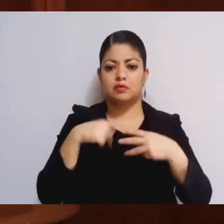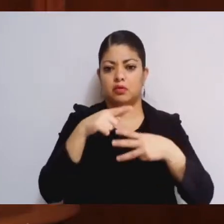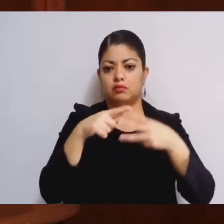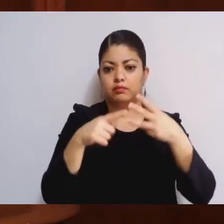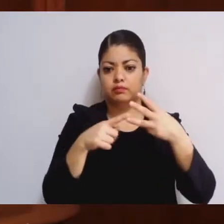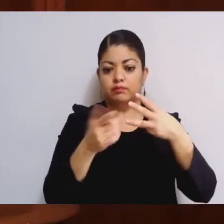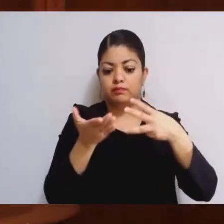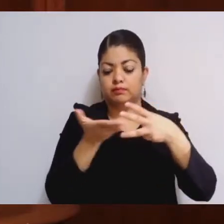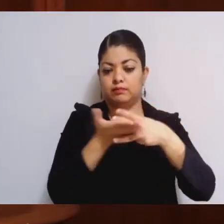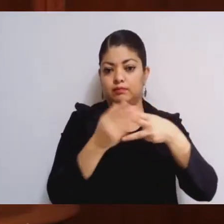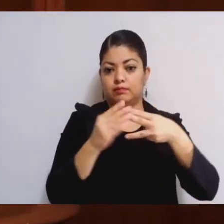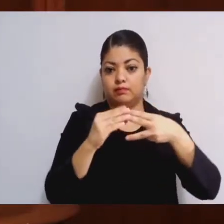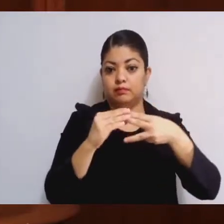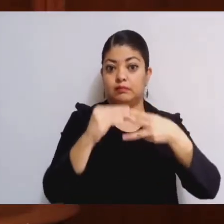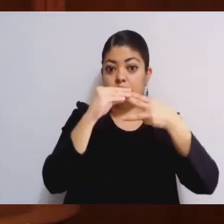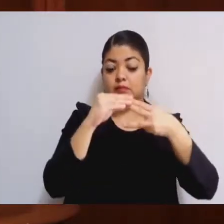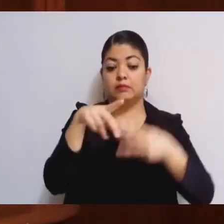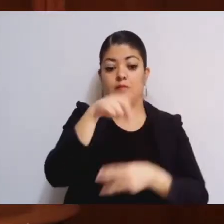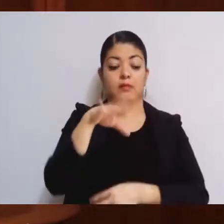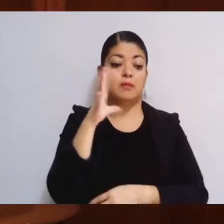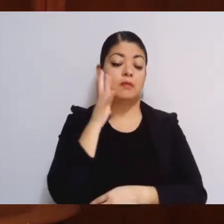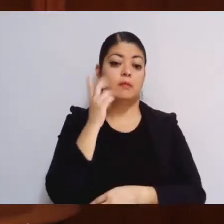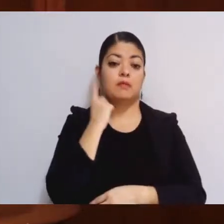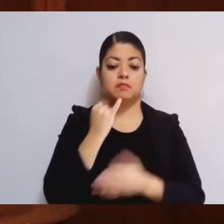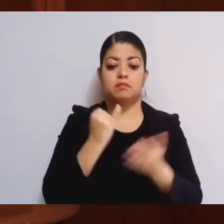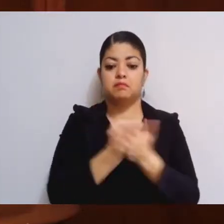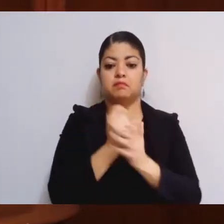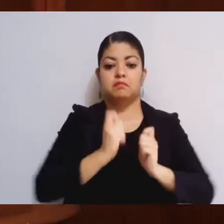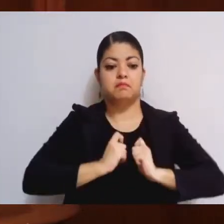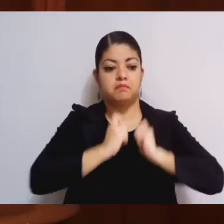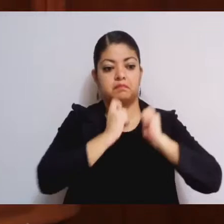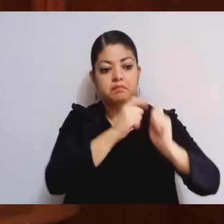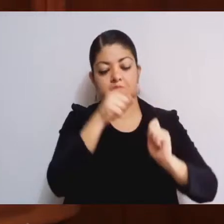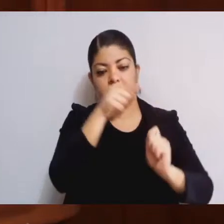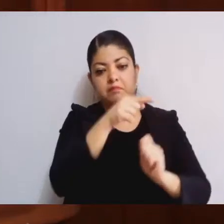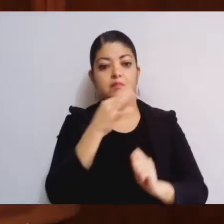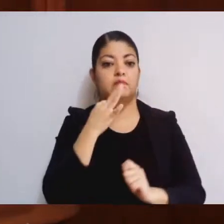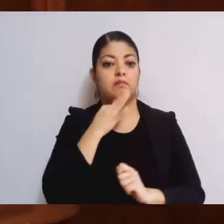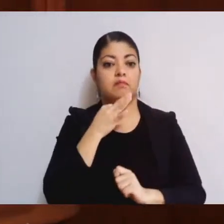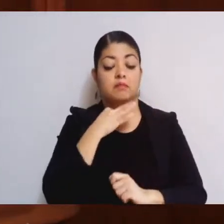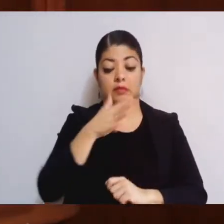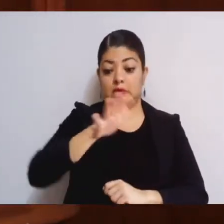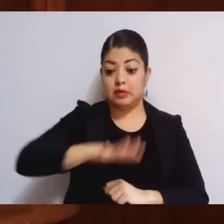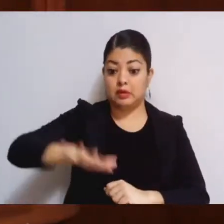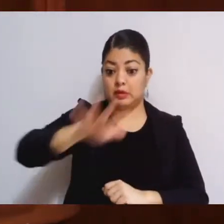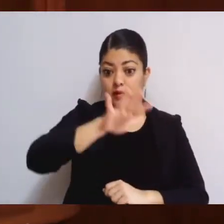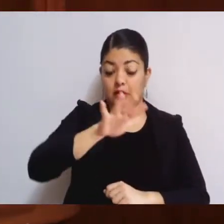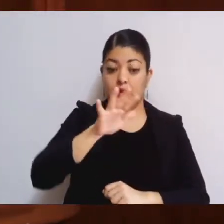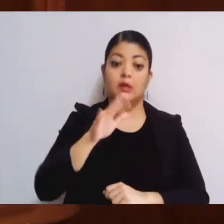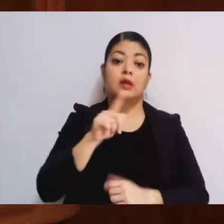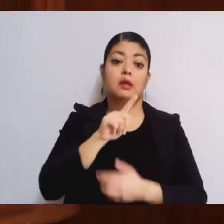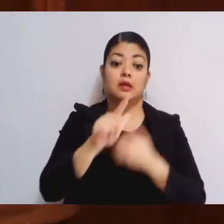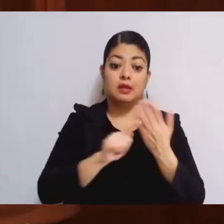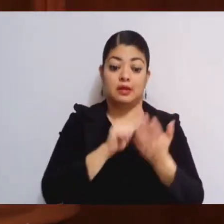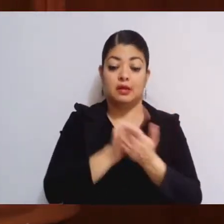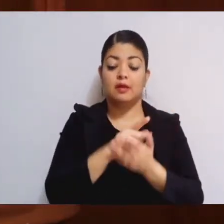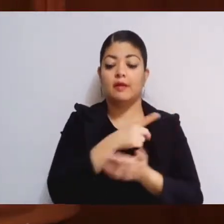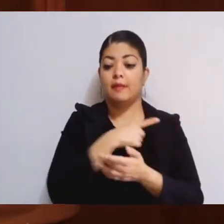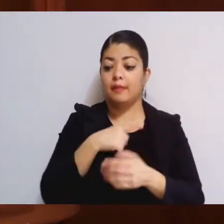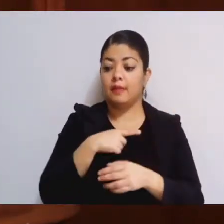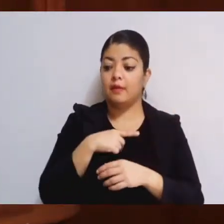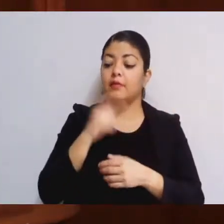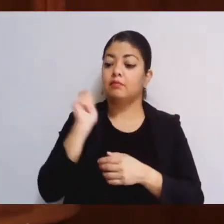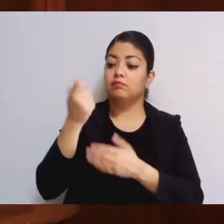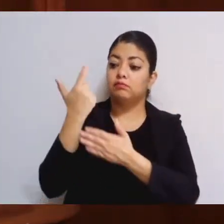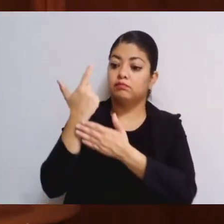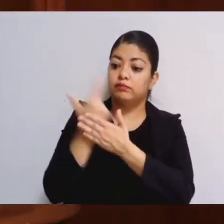de la legislatura para su designación. La legislatura local deberá integrar y enviar al Ejecutivo Estatal una lista de